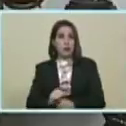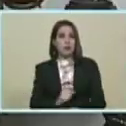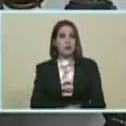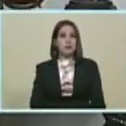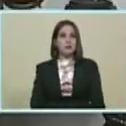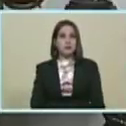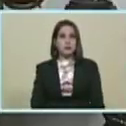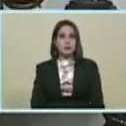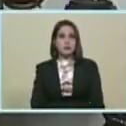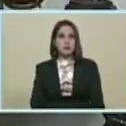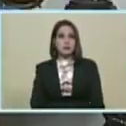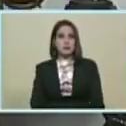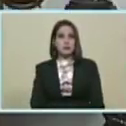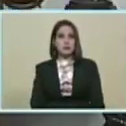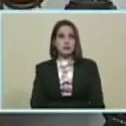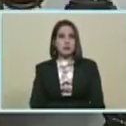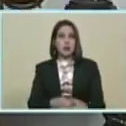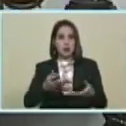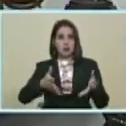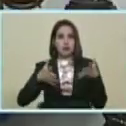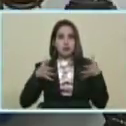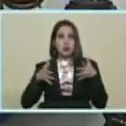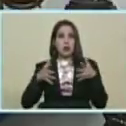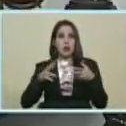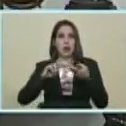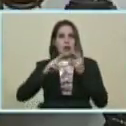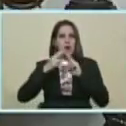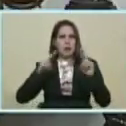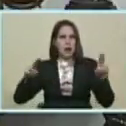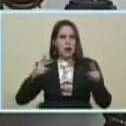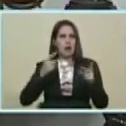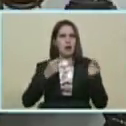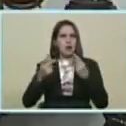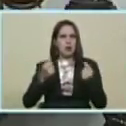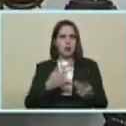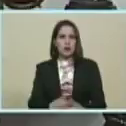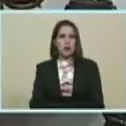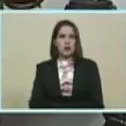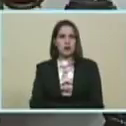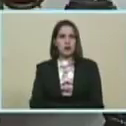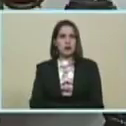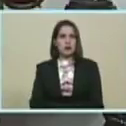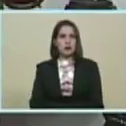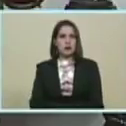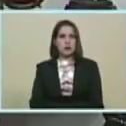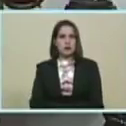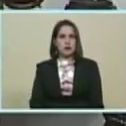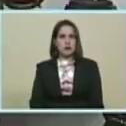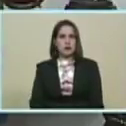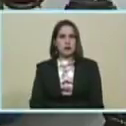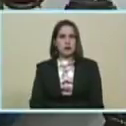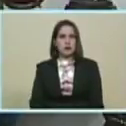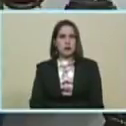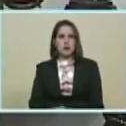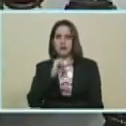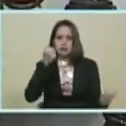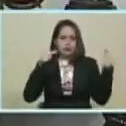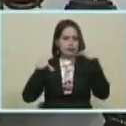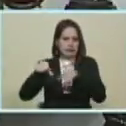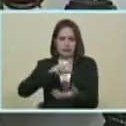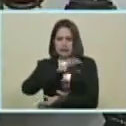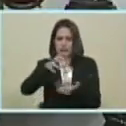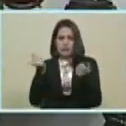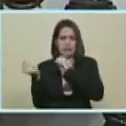Vaya logrando La paz Económica Acabe Con El caos Capitalista